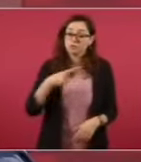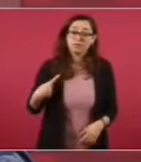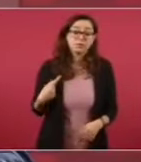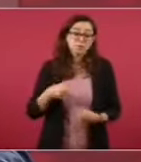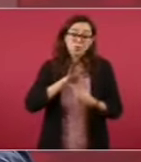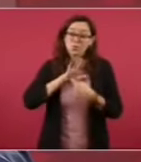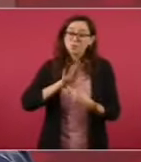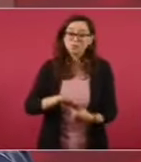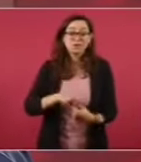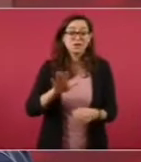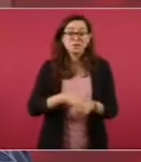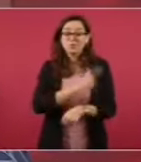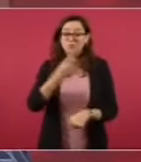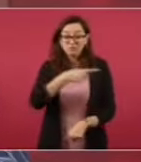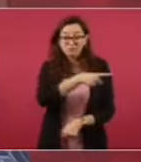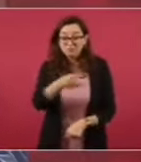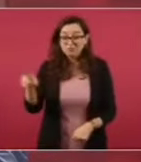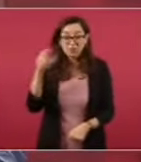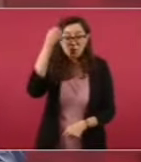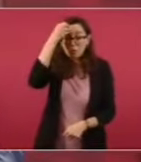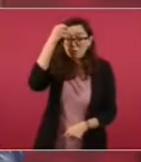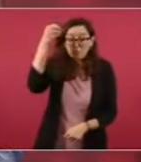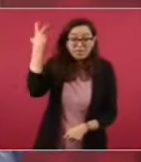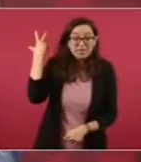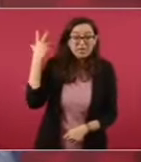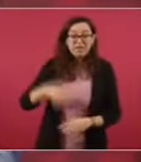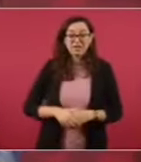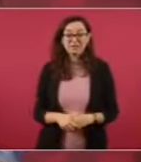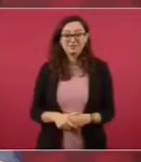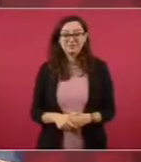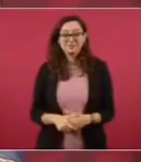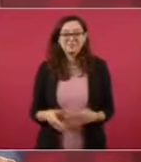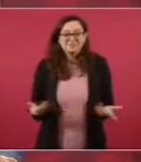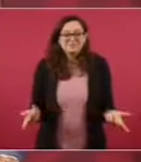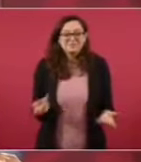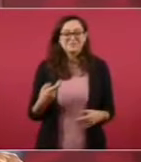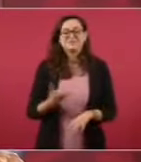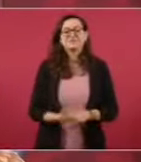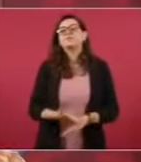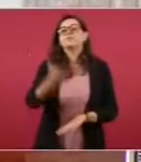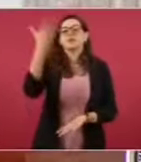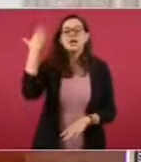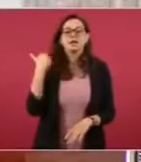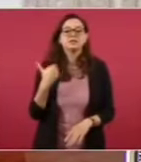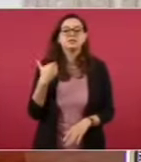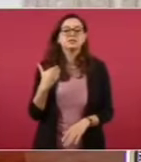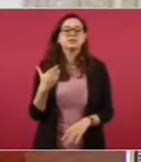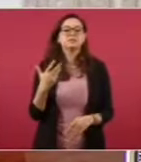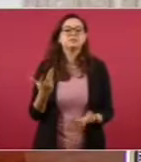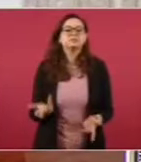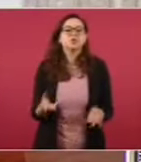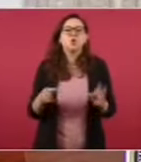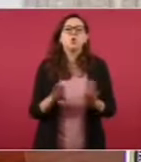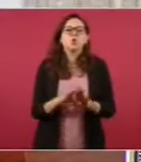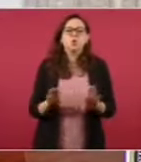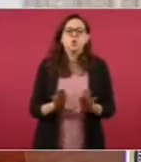las cosas. Pero antes siempre se hablaba de que